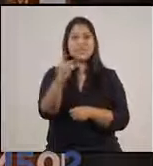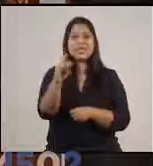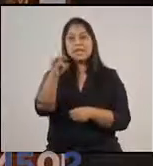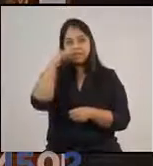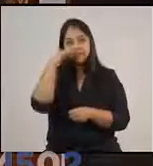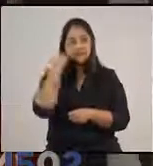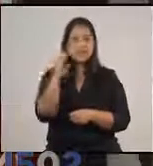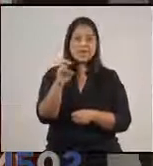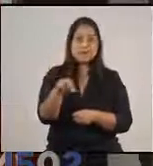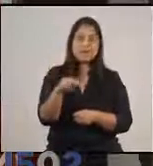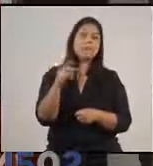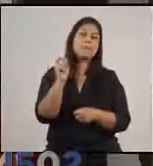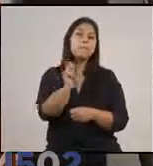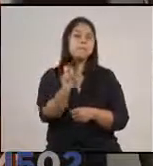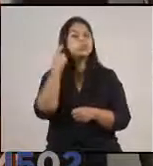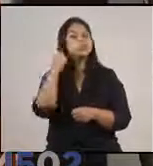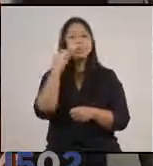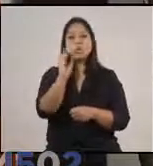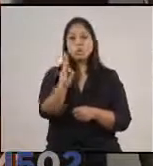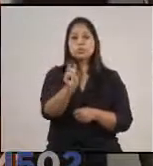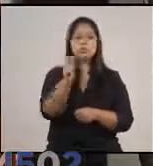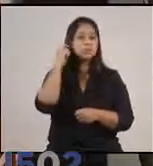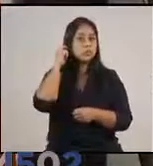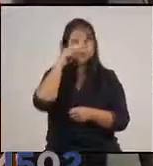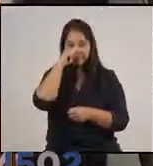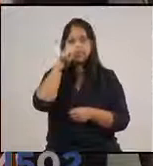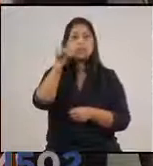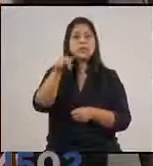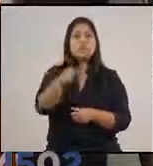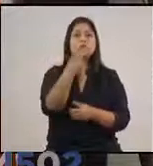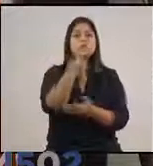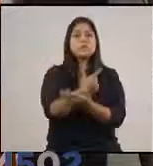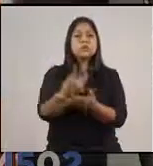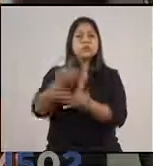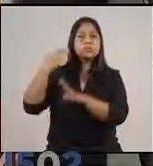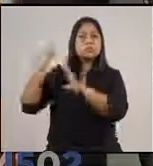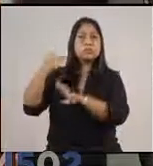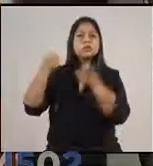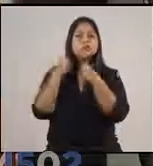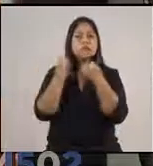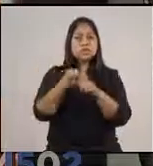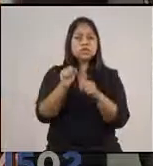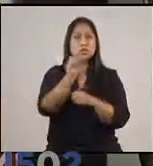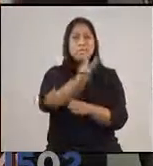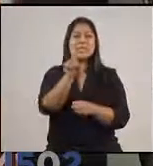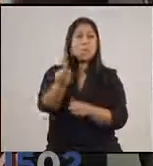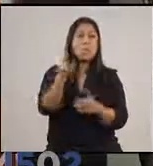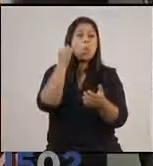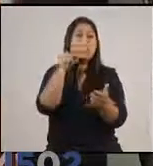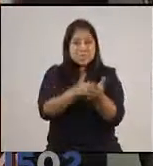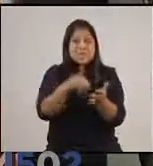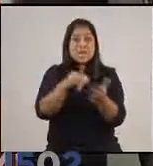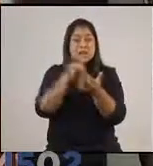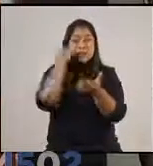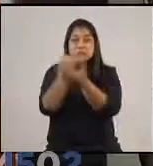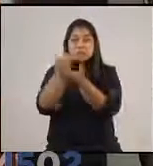.gt En estas últimas dos semanas se han realizado más de 21.000 inspecciones por parte de los ministerios